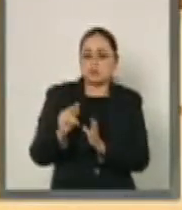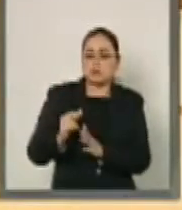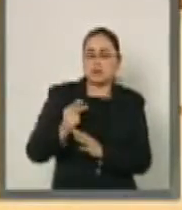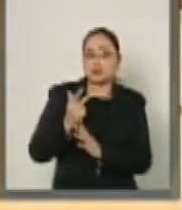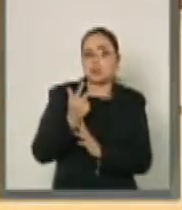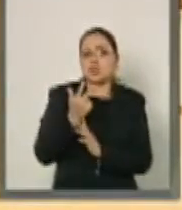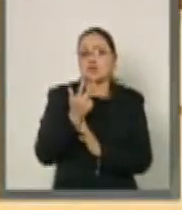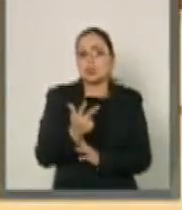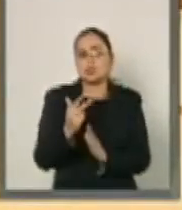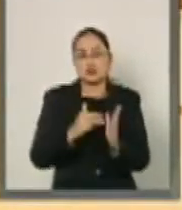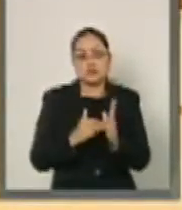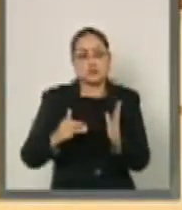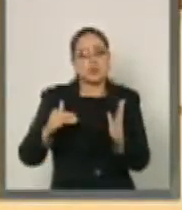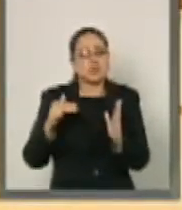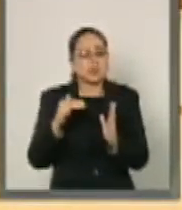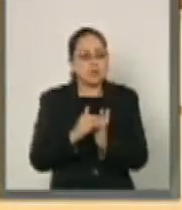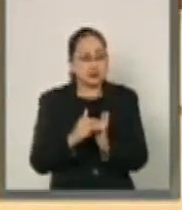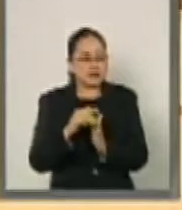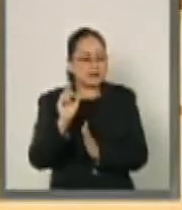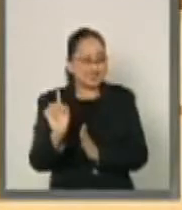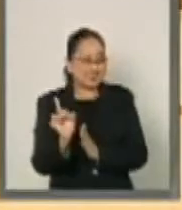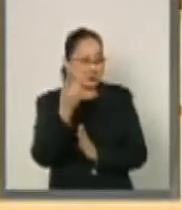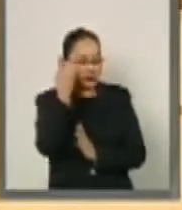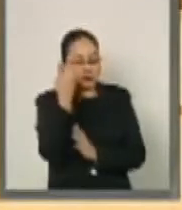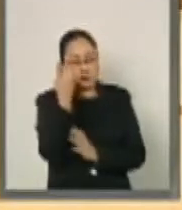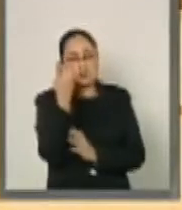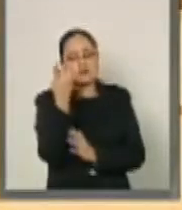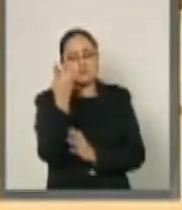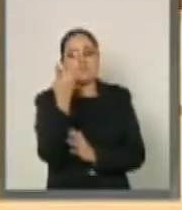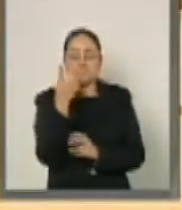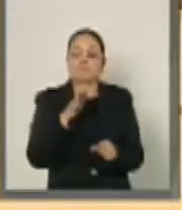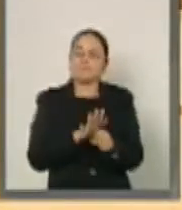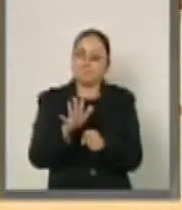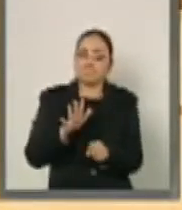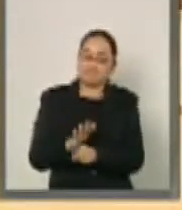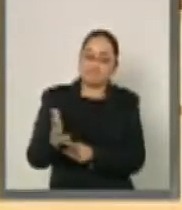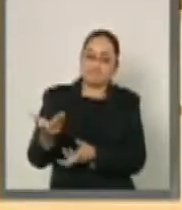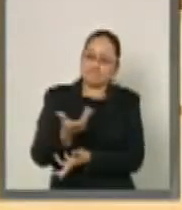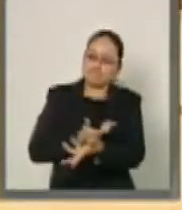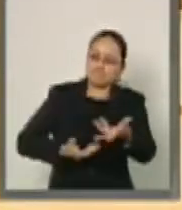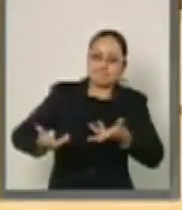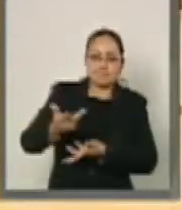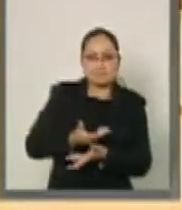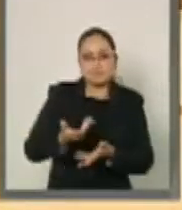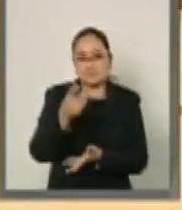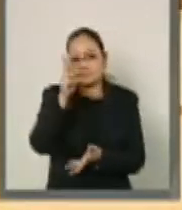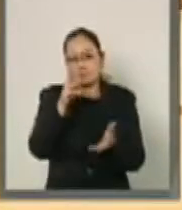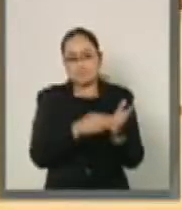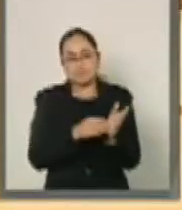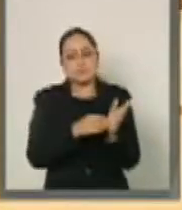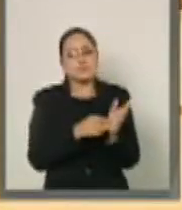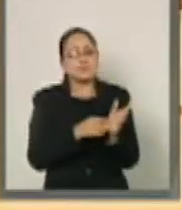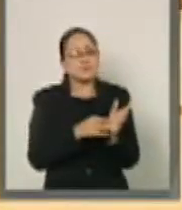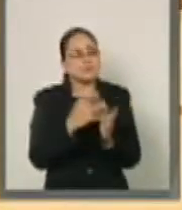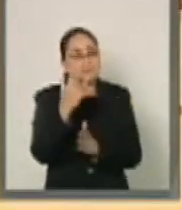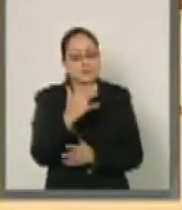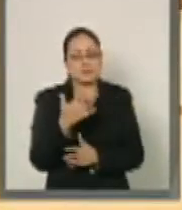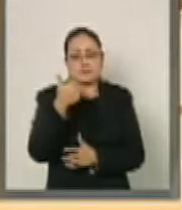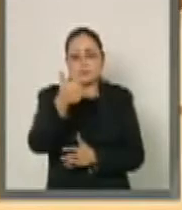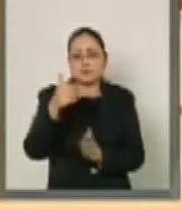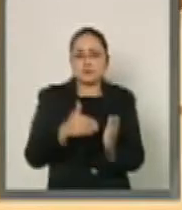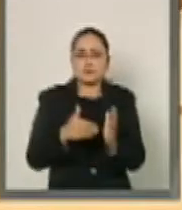millones de dólares con exportaciones por 3 mil 56